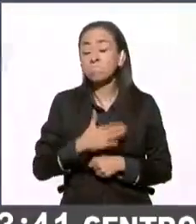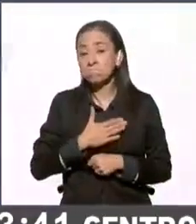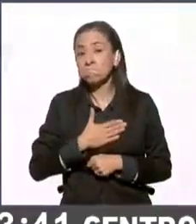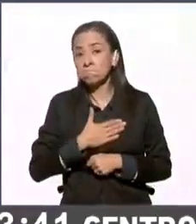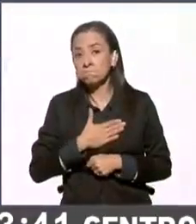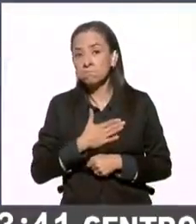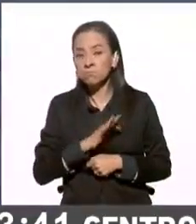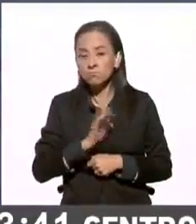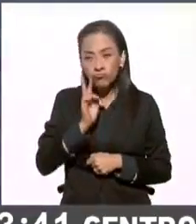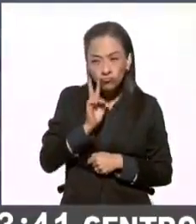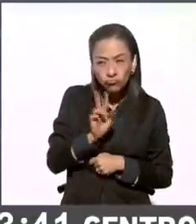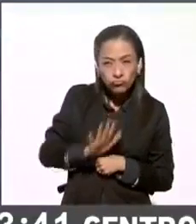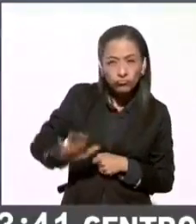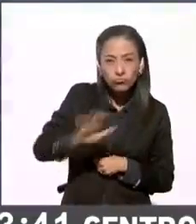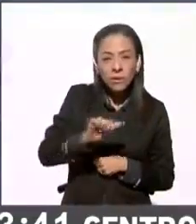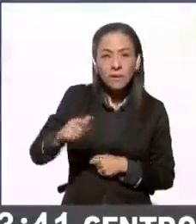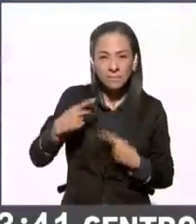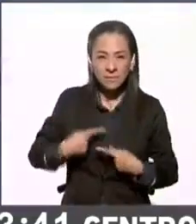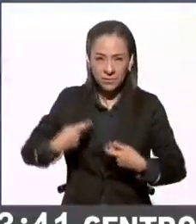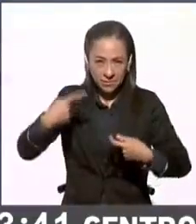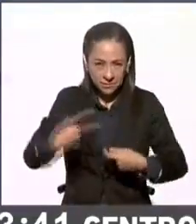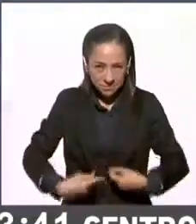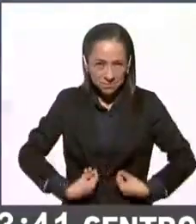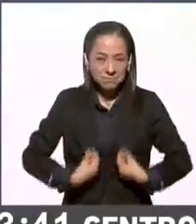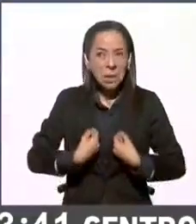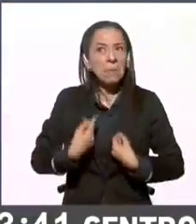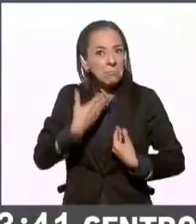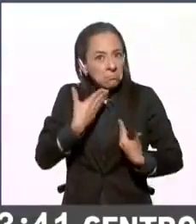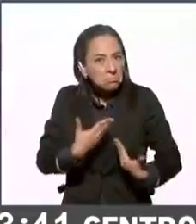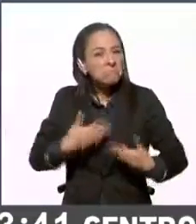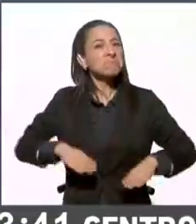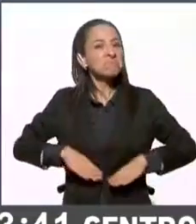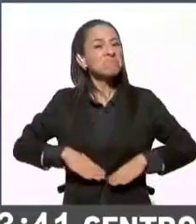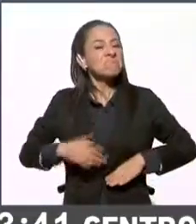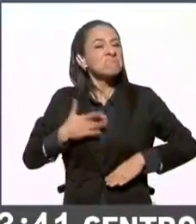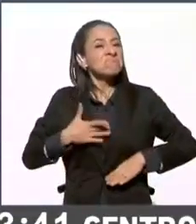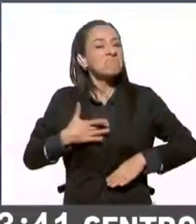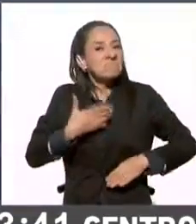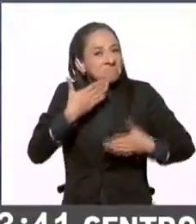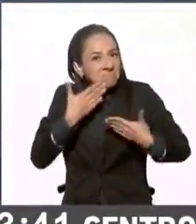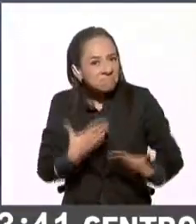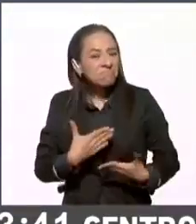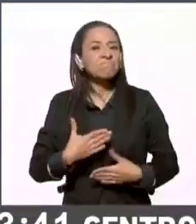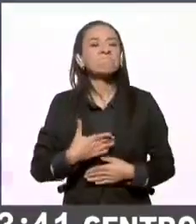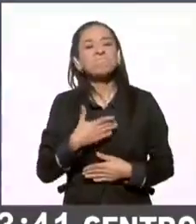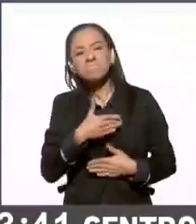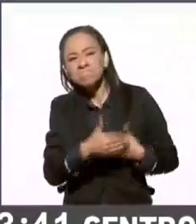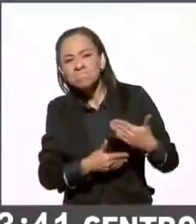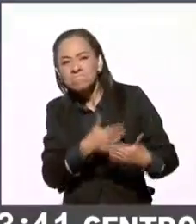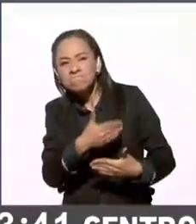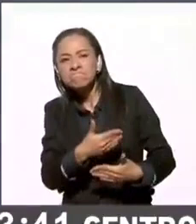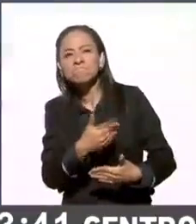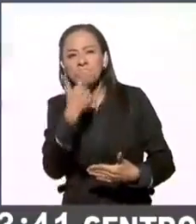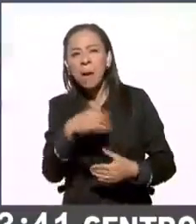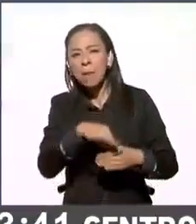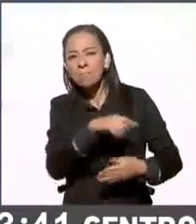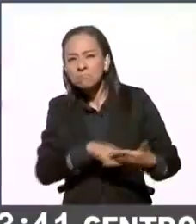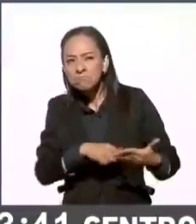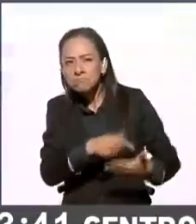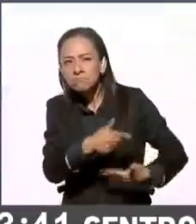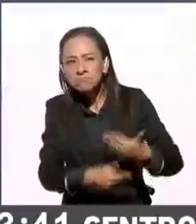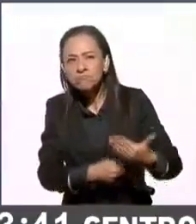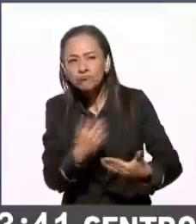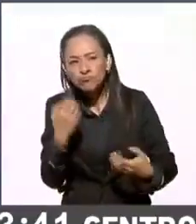es el ánimo de los ciudadanos. Ellos dicen tener confianza en el proceso democrático de la entidad y la